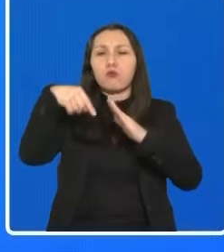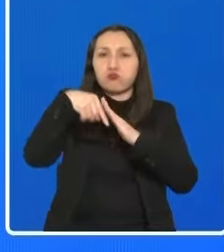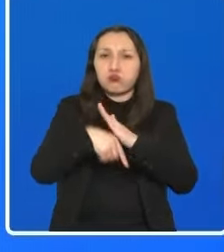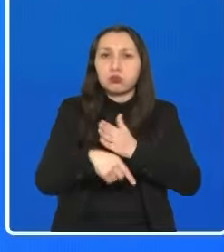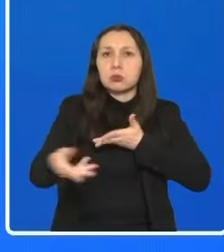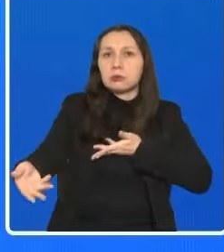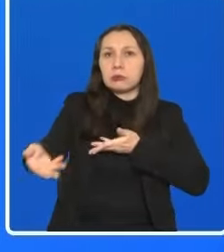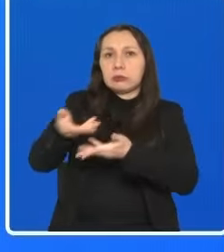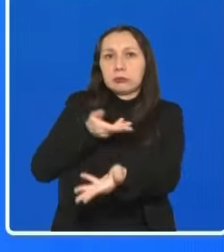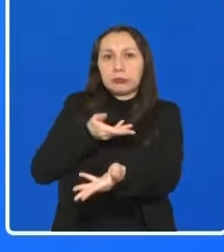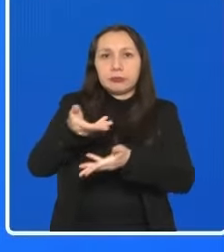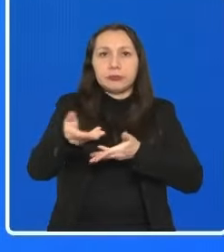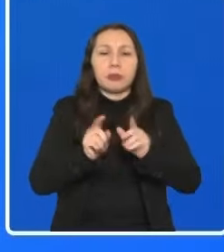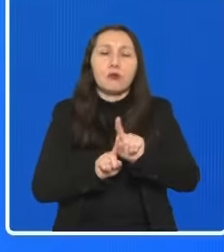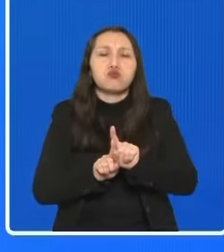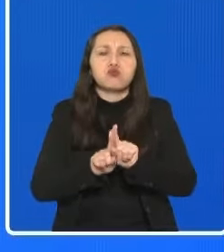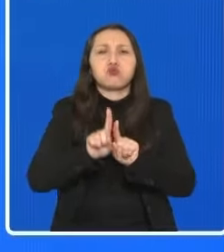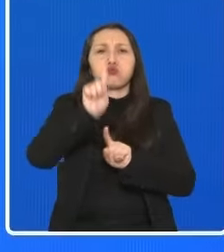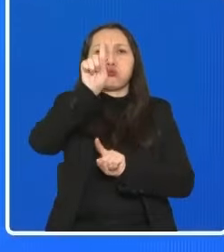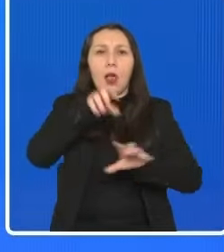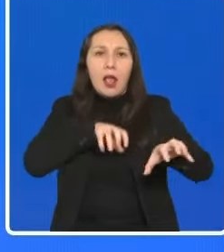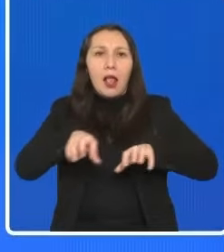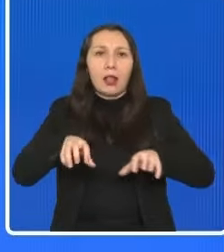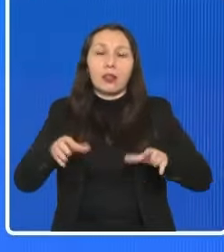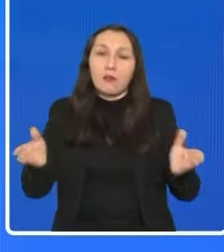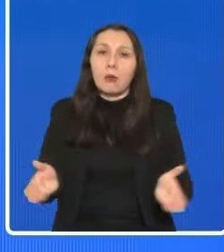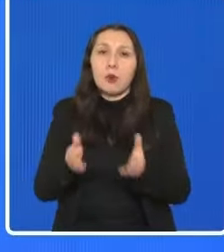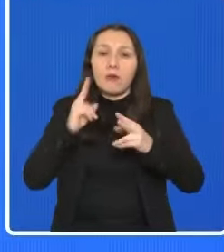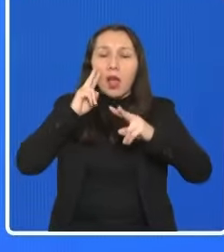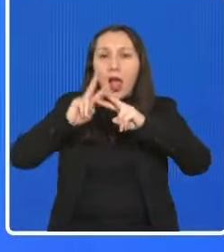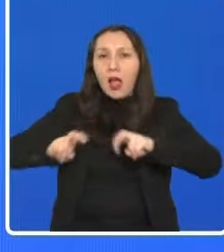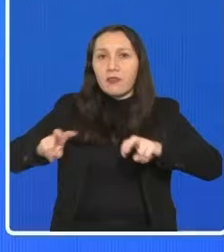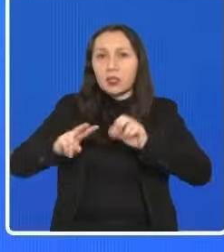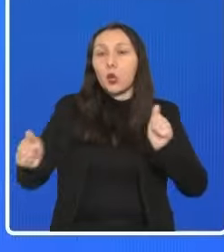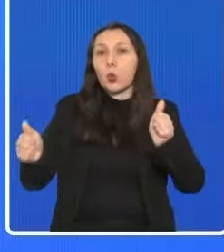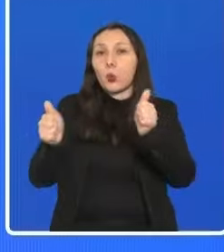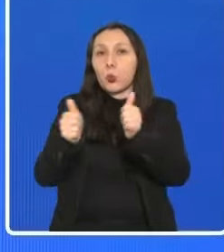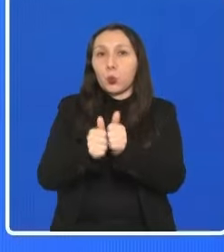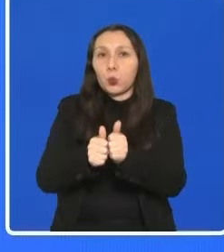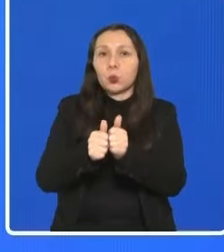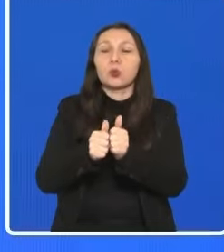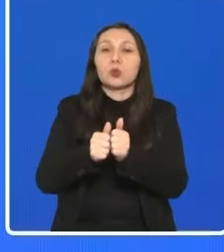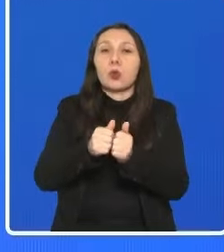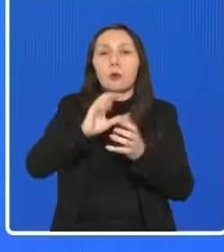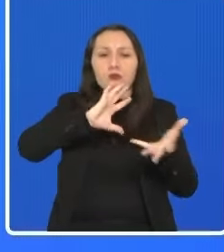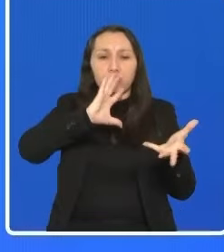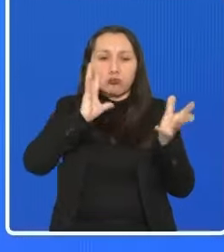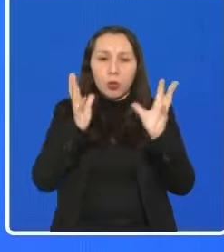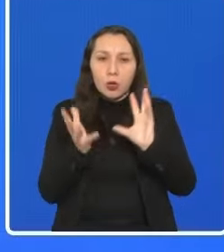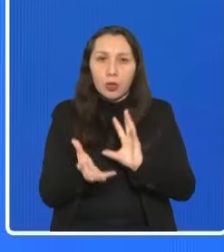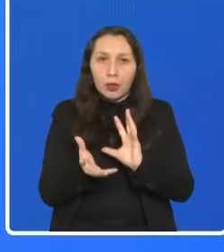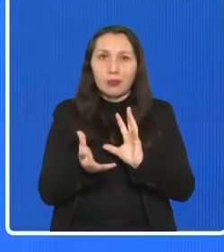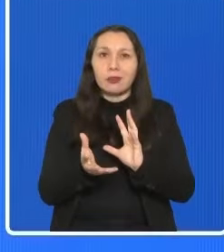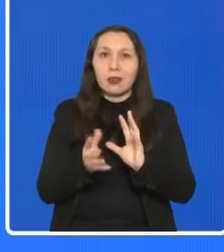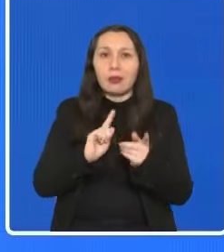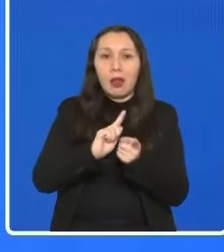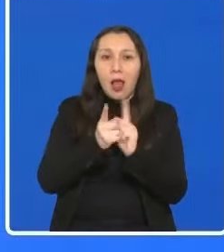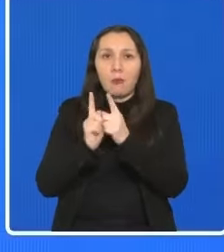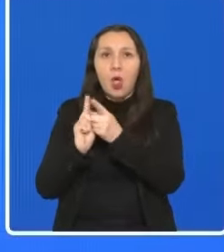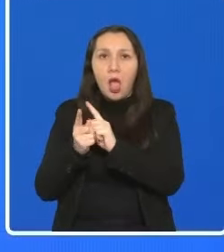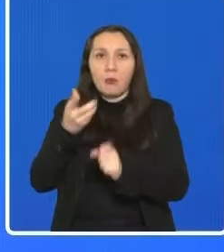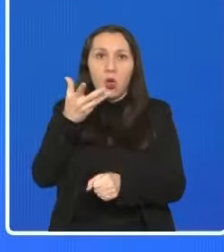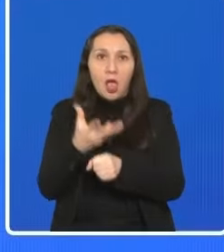nuestro intercambio en las actividades espaciales y así promover investigaciones conjuntas sobre nuestro planeta y los cambios que está